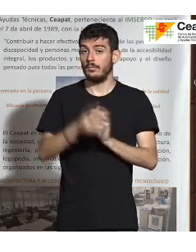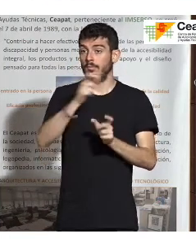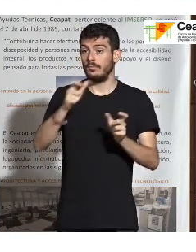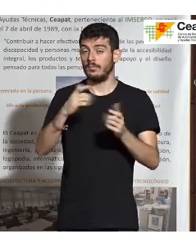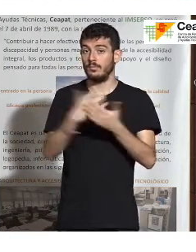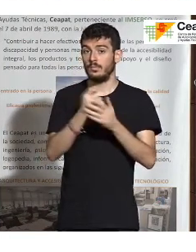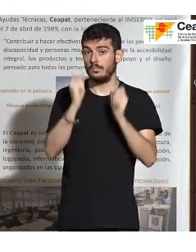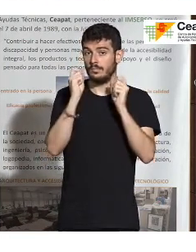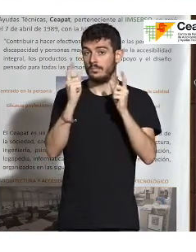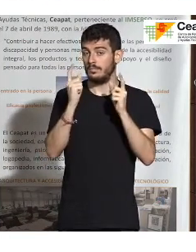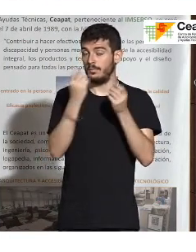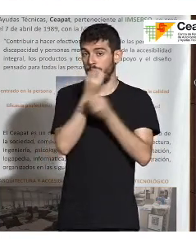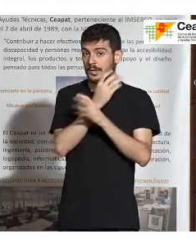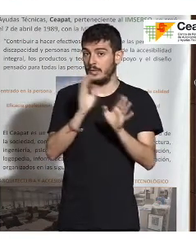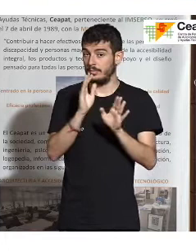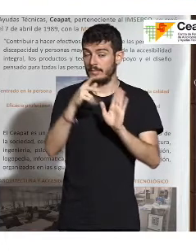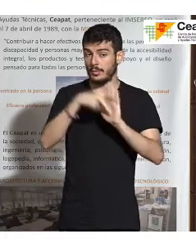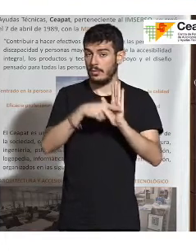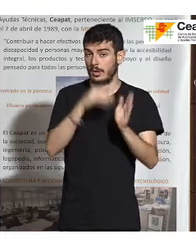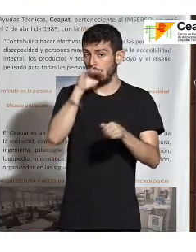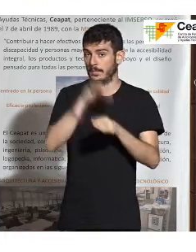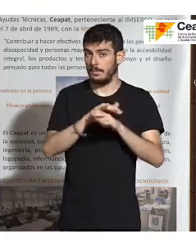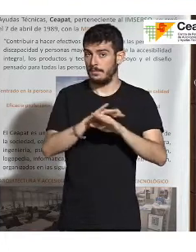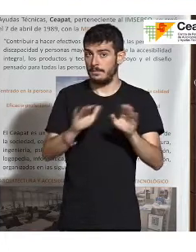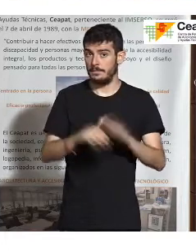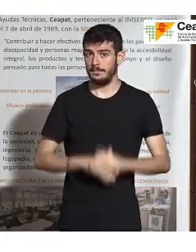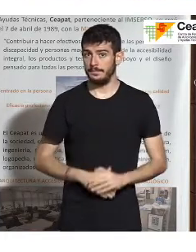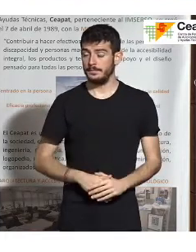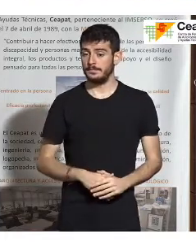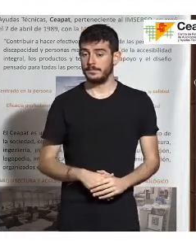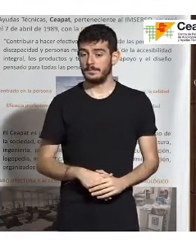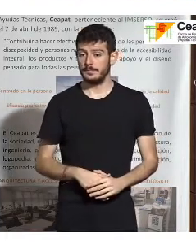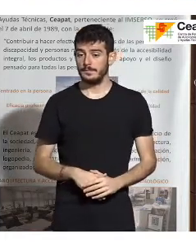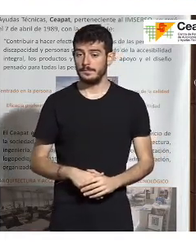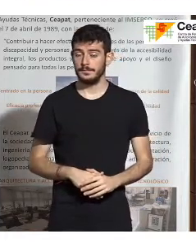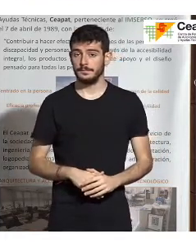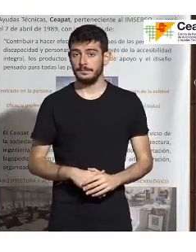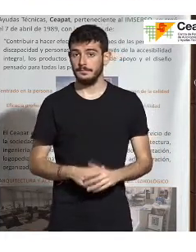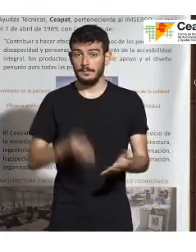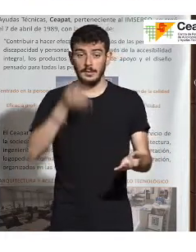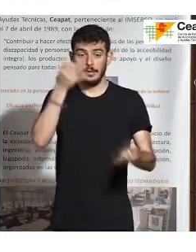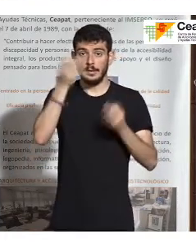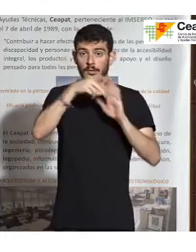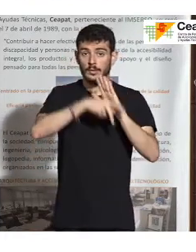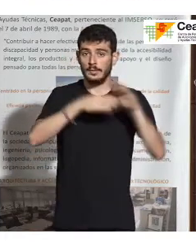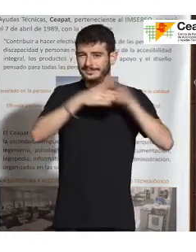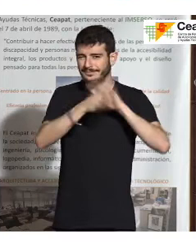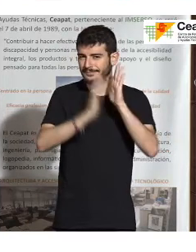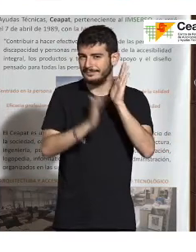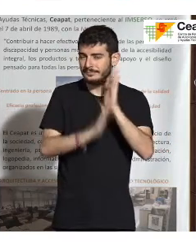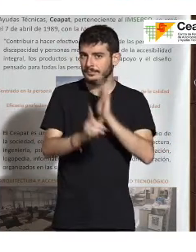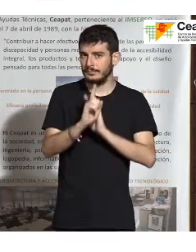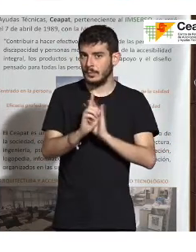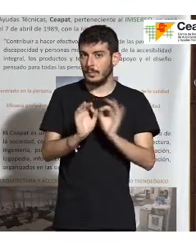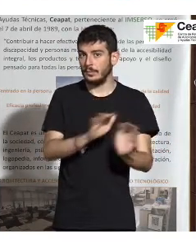la forma más práctica es cumplir esa norma. No podemos entrar en detalle en esa norma, pero por suerte en UNED